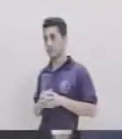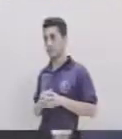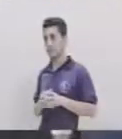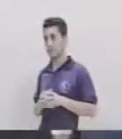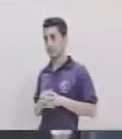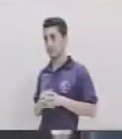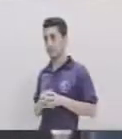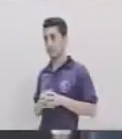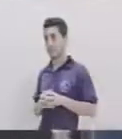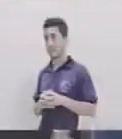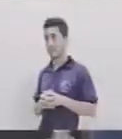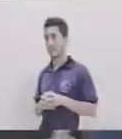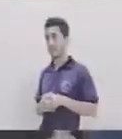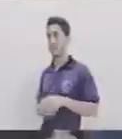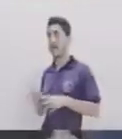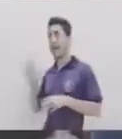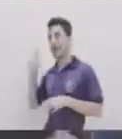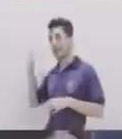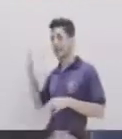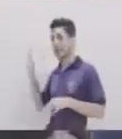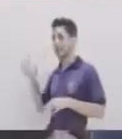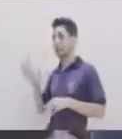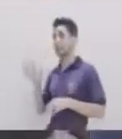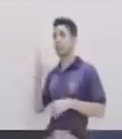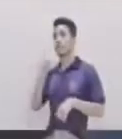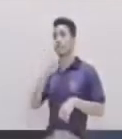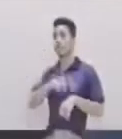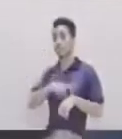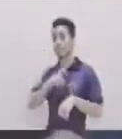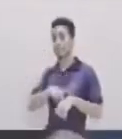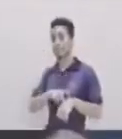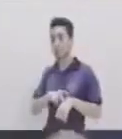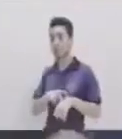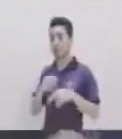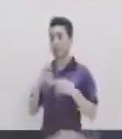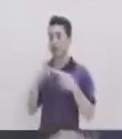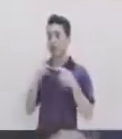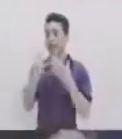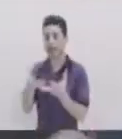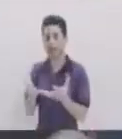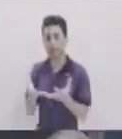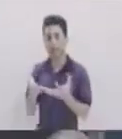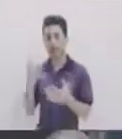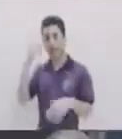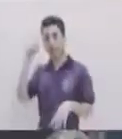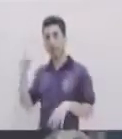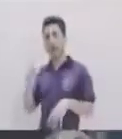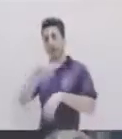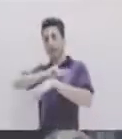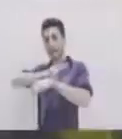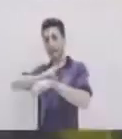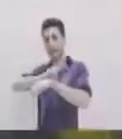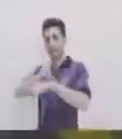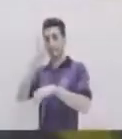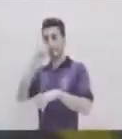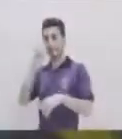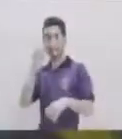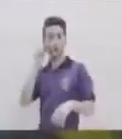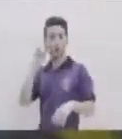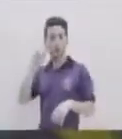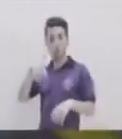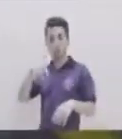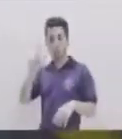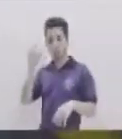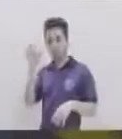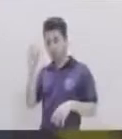Y ese es mi tiempo De reacción Sí Segundo Correcto Sí Entonces Podemos